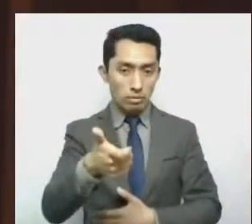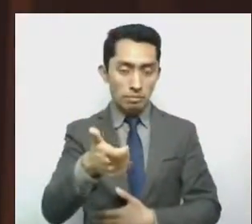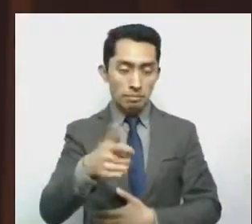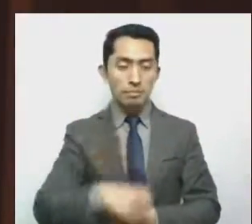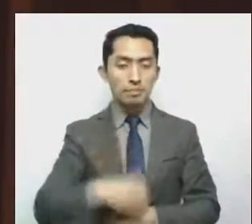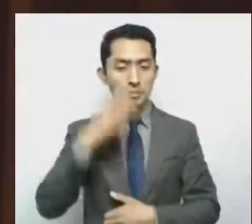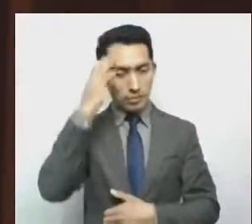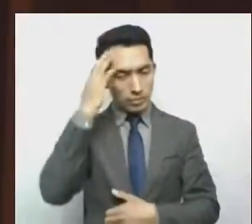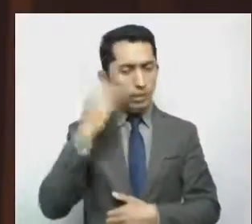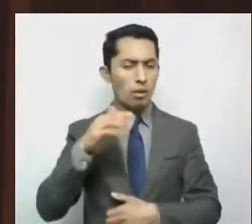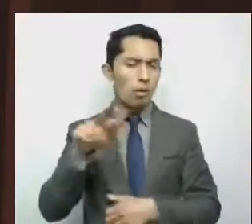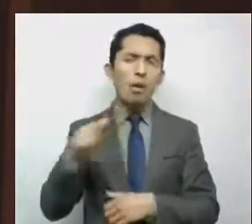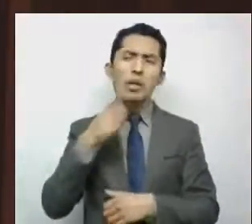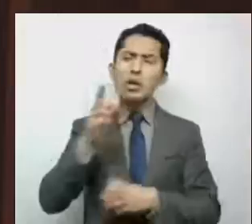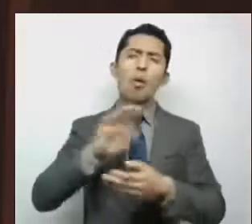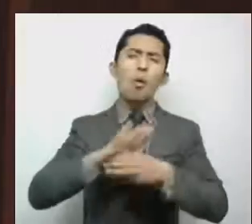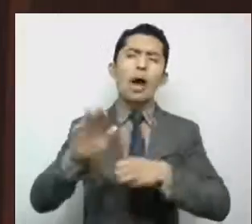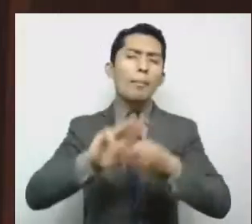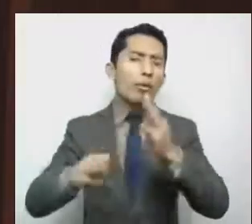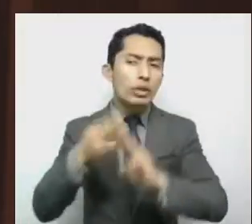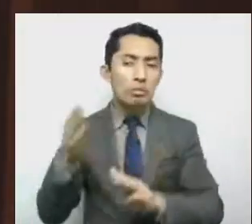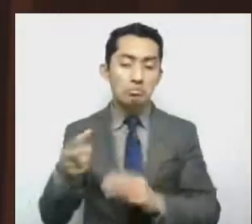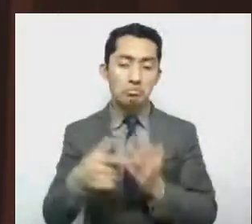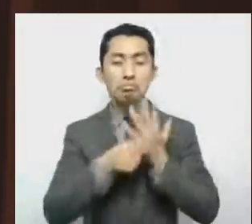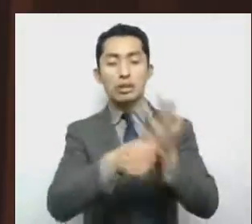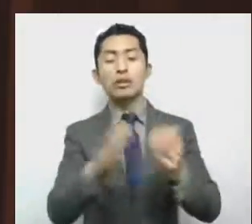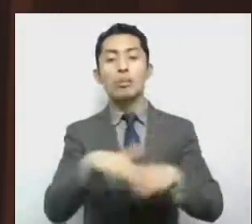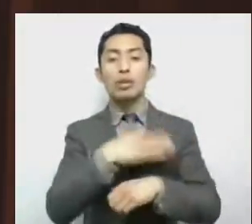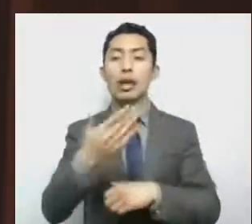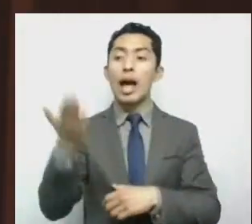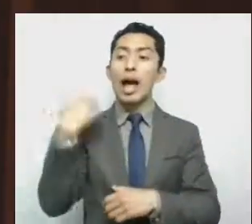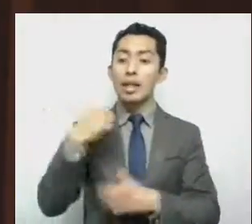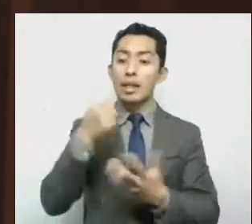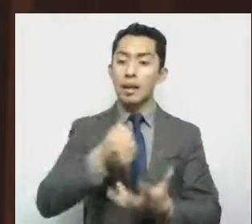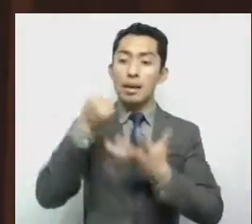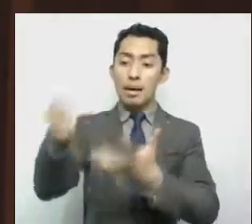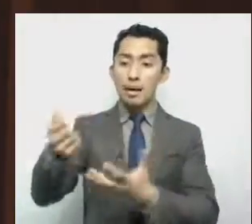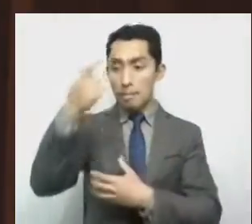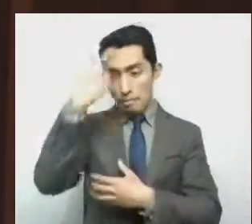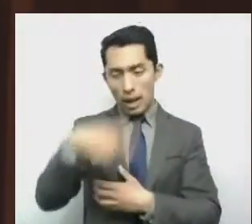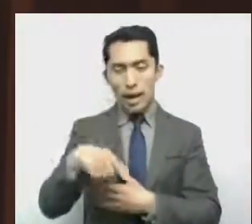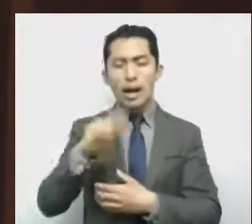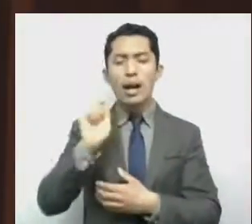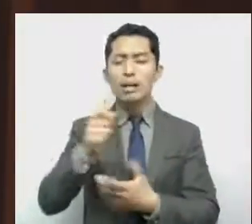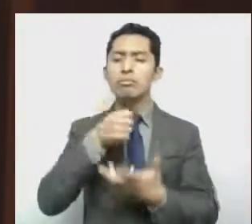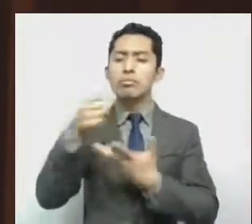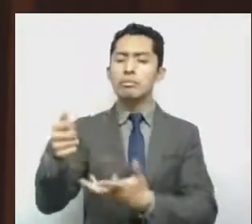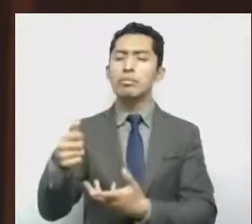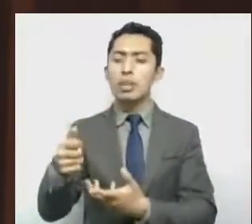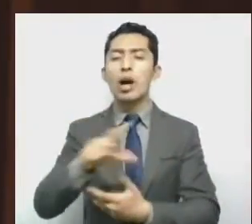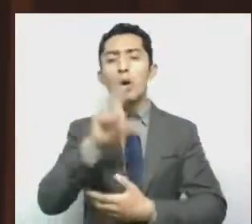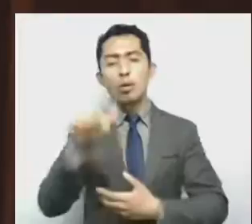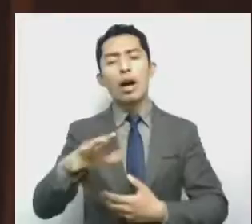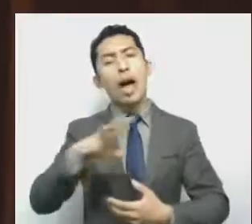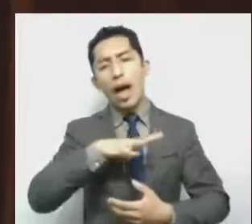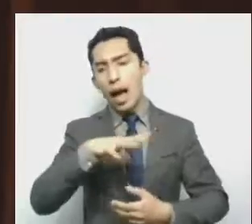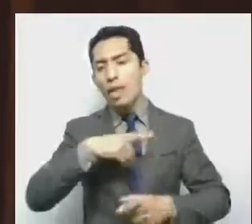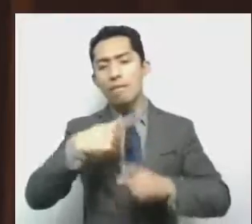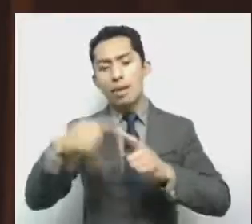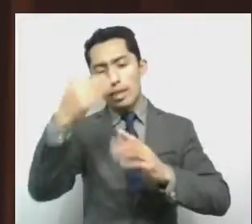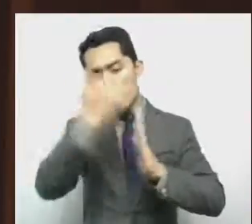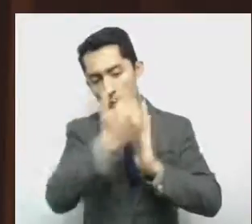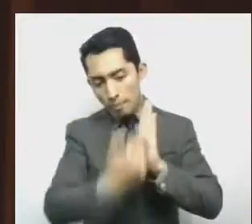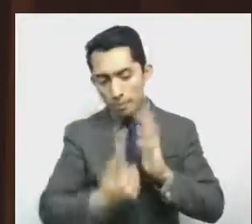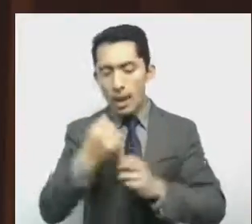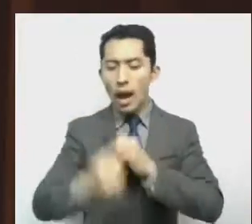argumento de que los recursos que se le autoricen servirán para atender uno de los tantos temas que por años, a